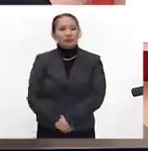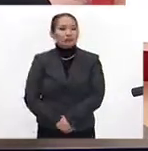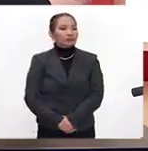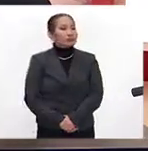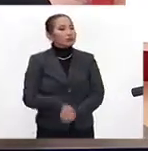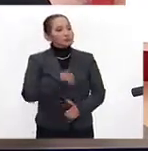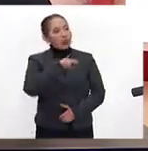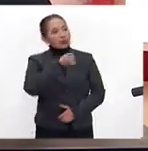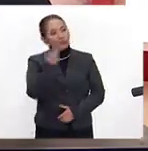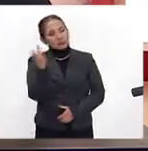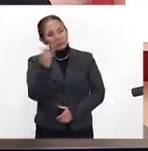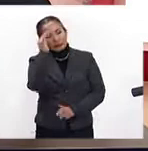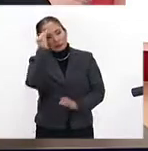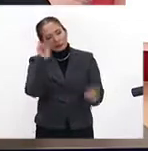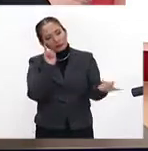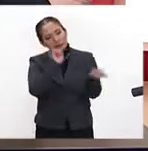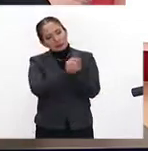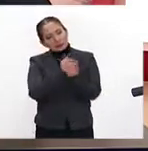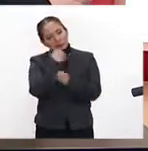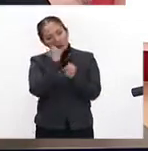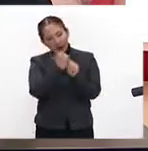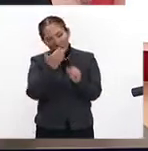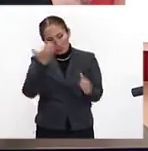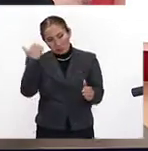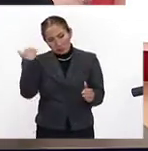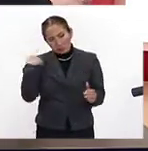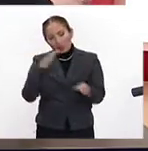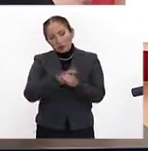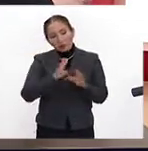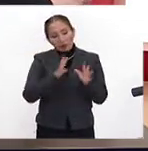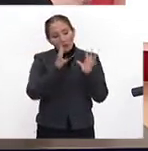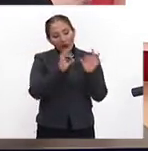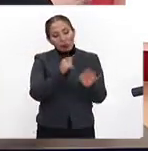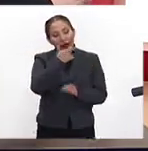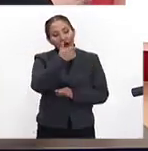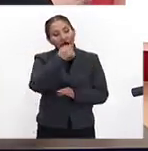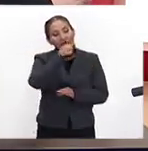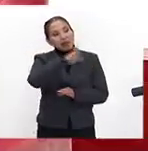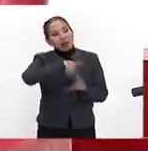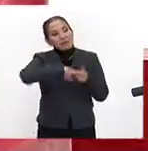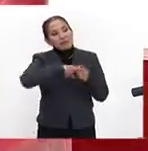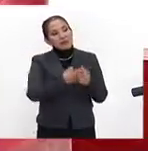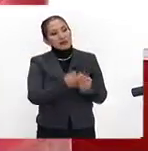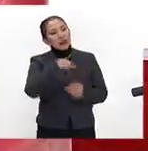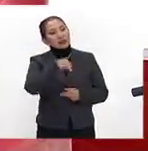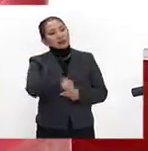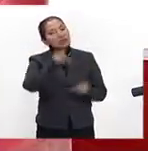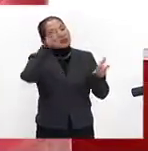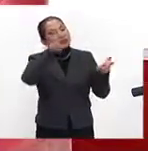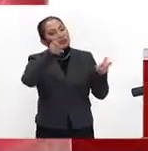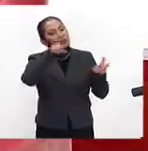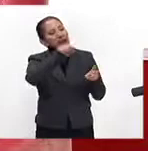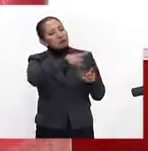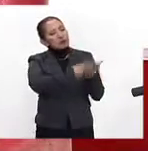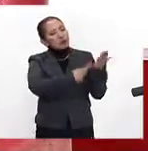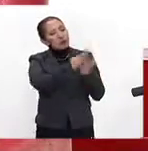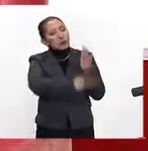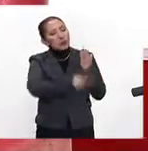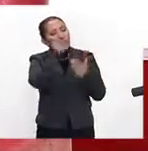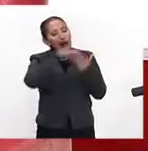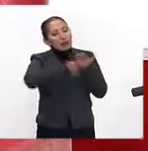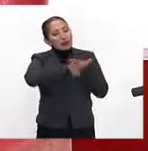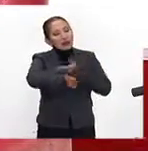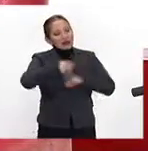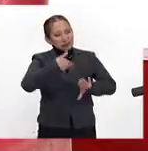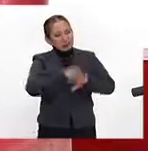Pues Ana Marcela y yo nos conocimos hace ya varios años porque Fundación Ganfer inició con el tema de un programa de prevención